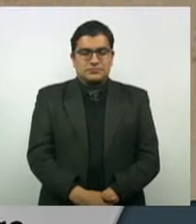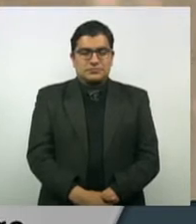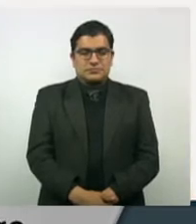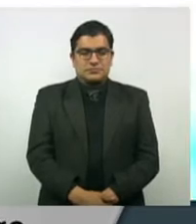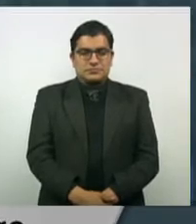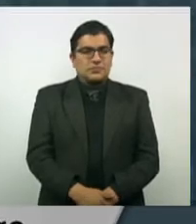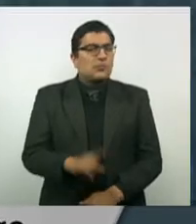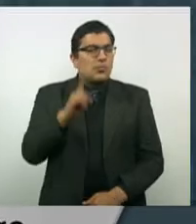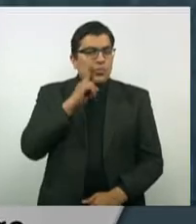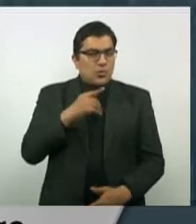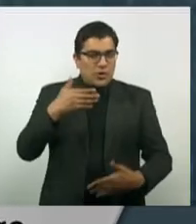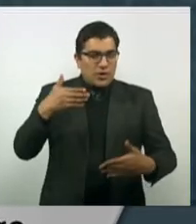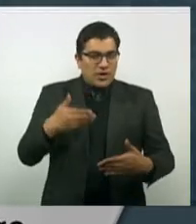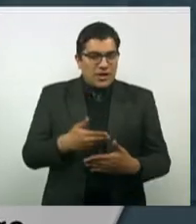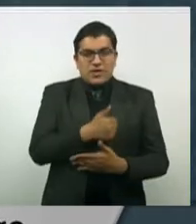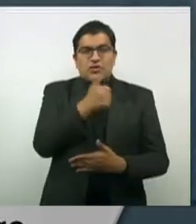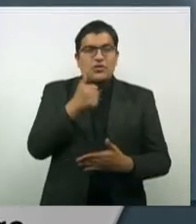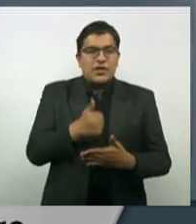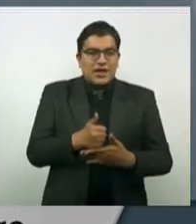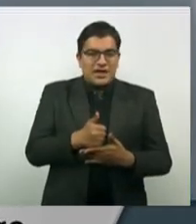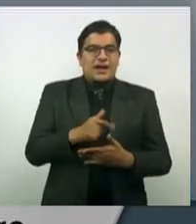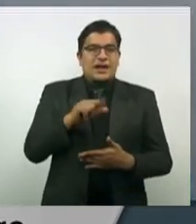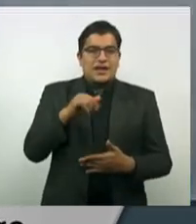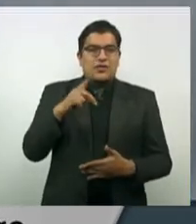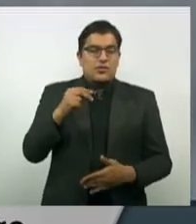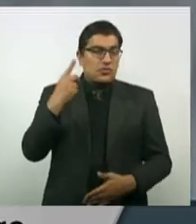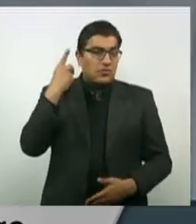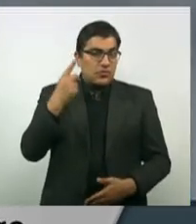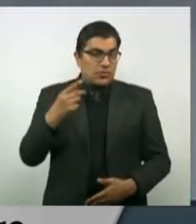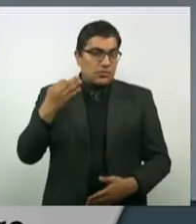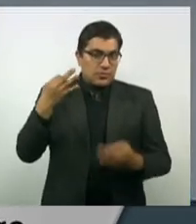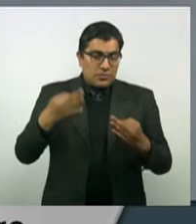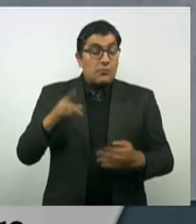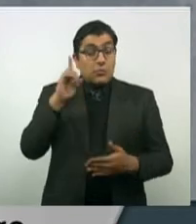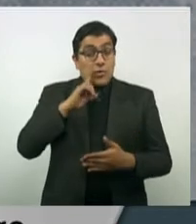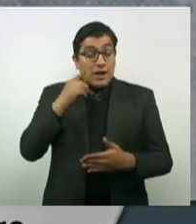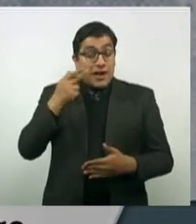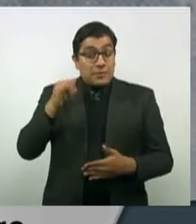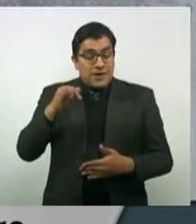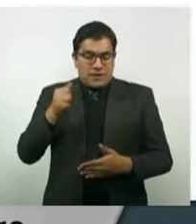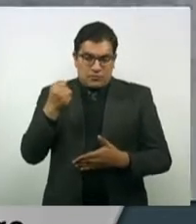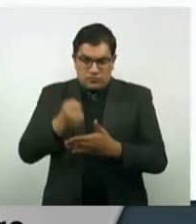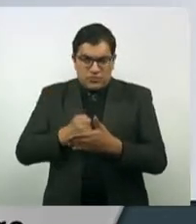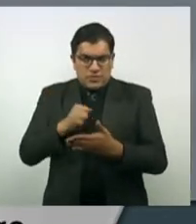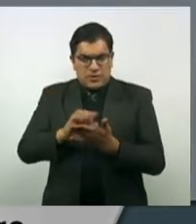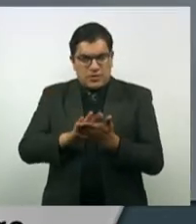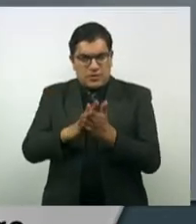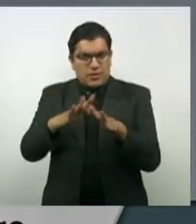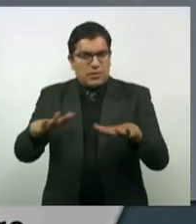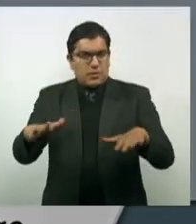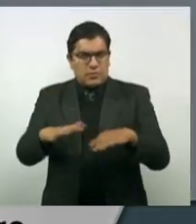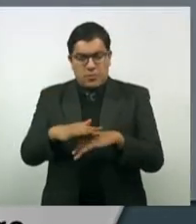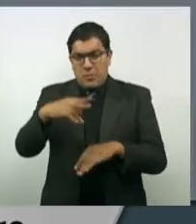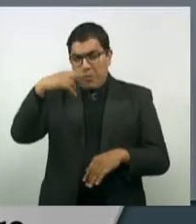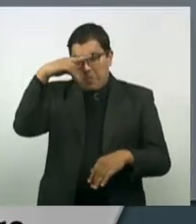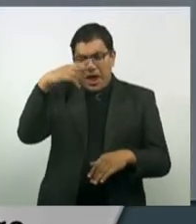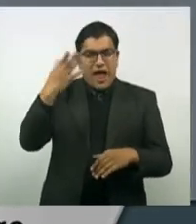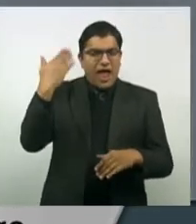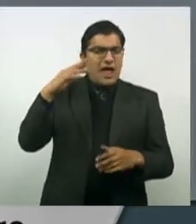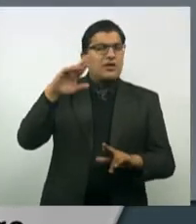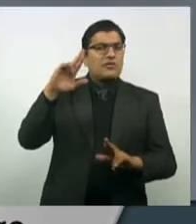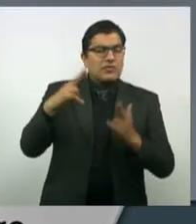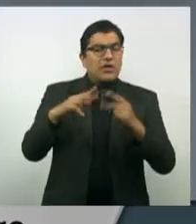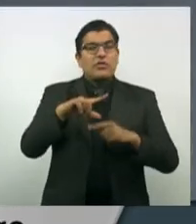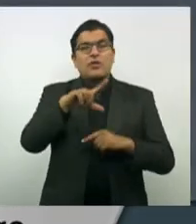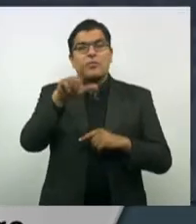Originaria de Ciudad Lerdo, en Durango, Hermila Galindo fue una luchadora social que buscó cambiar la visión de un México postrevolucionario que